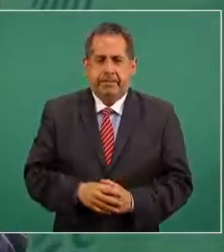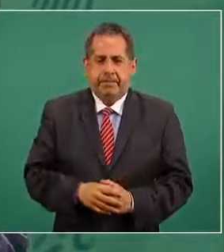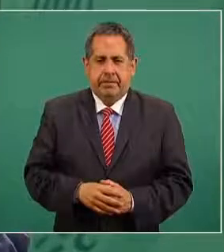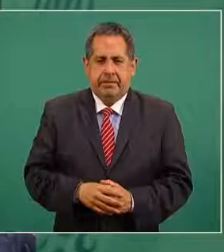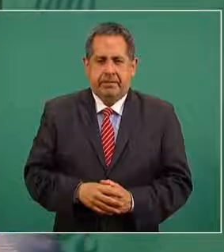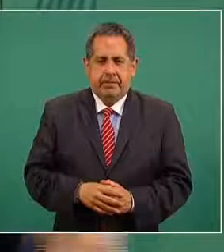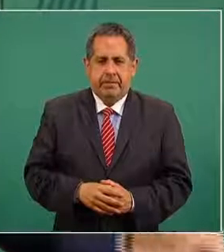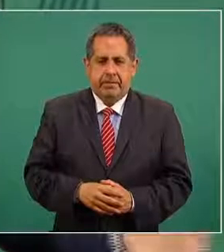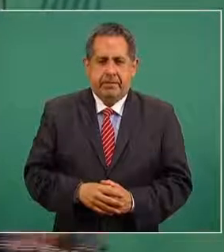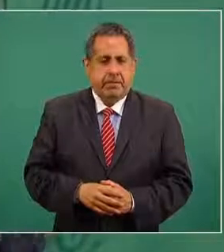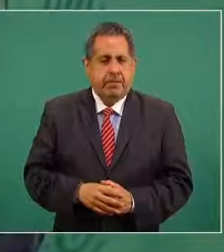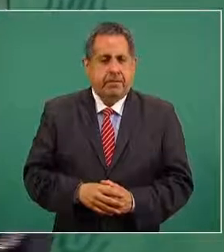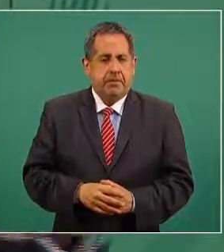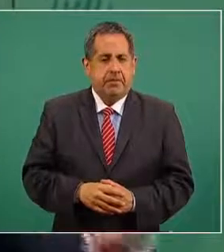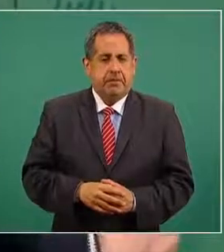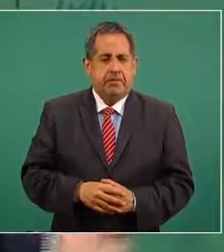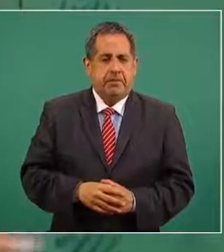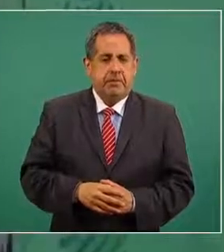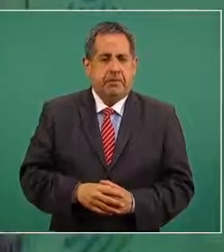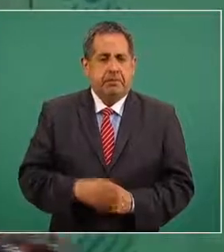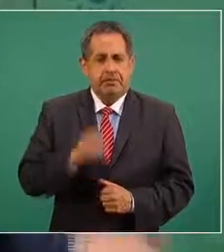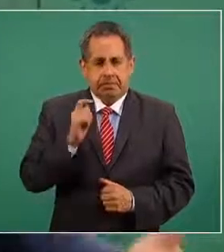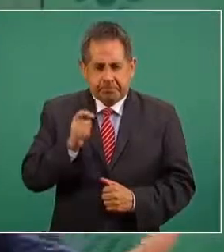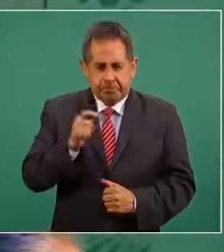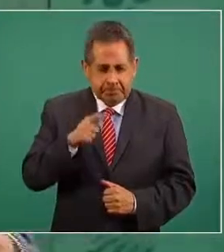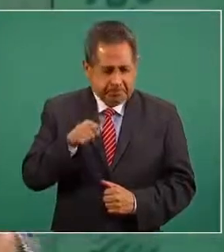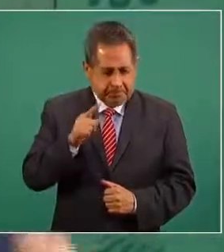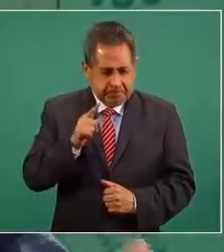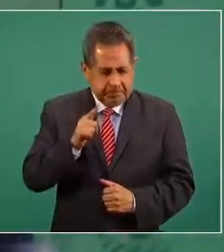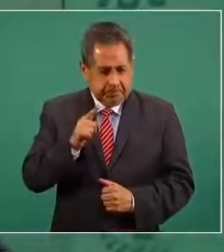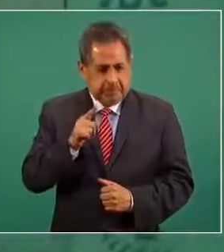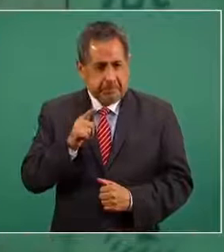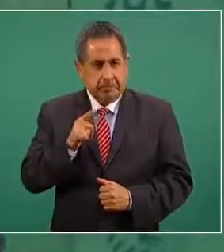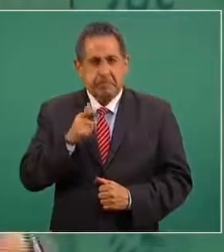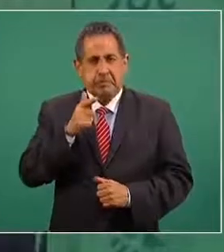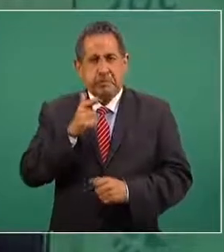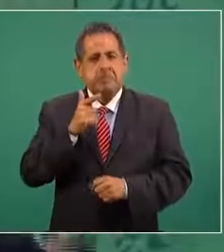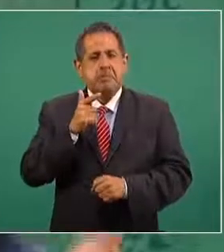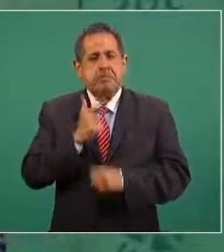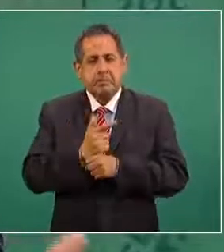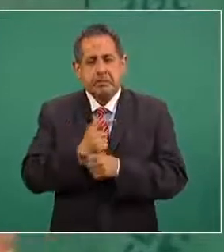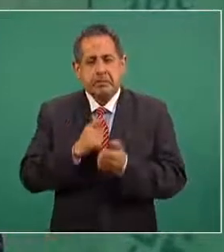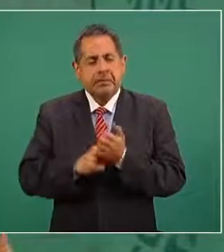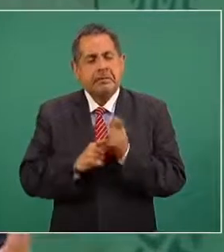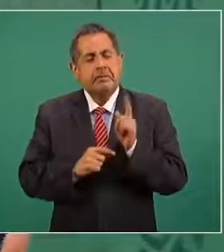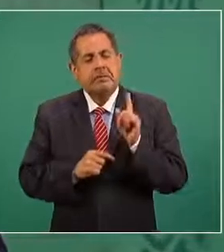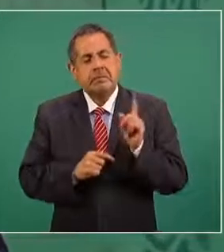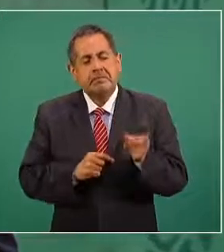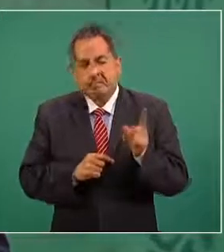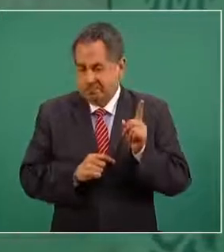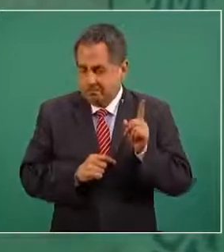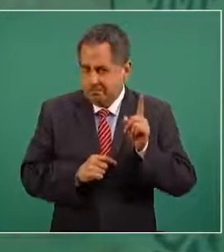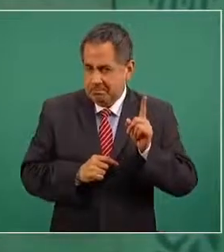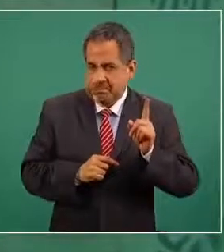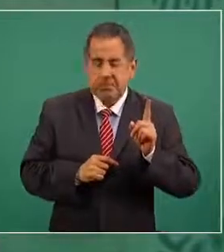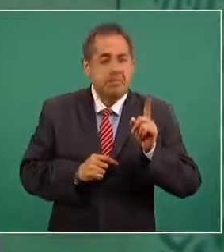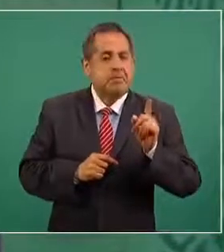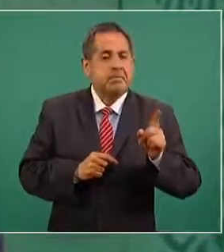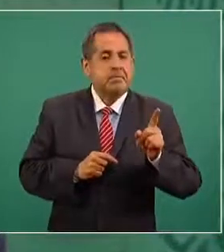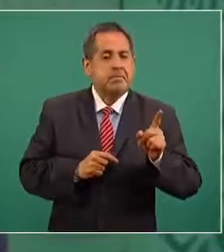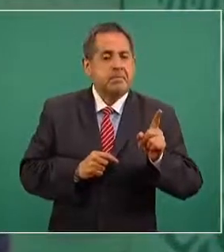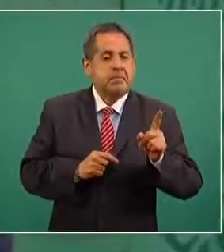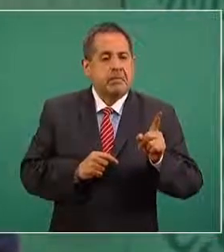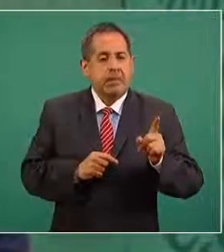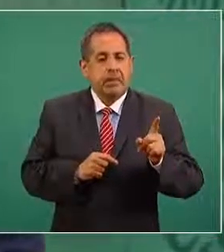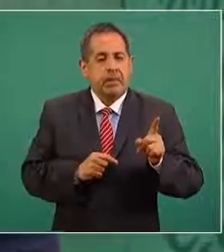cuando se descubre de que además había resultado